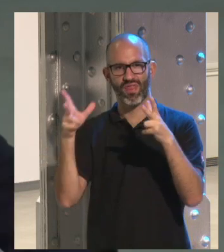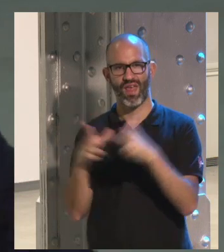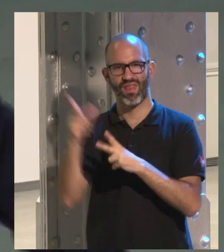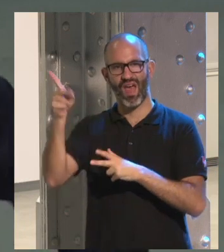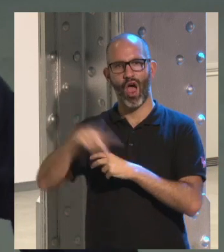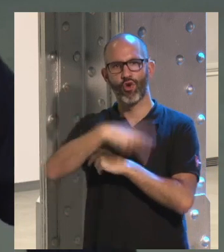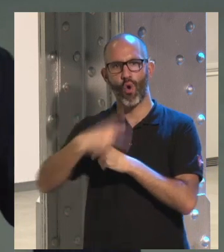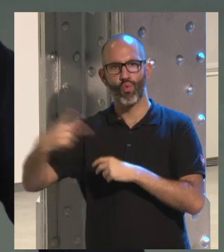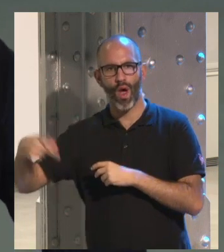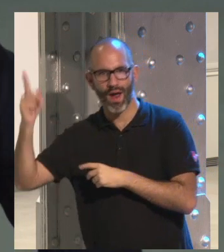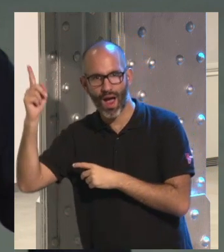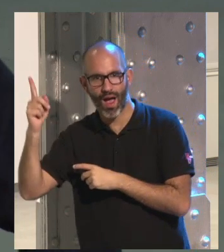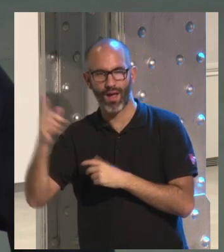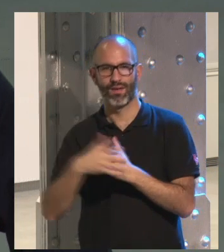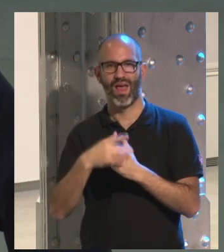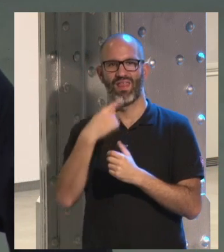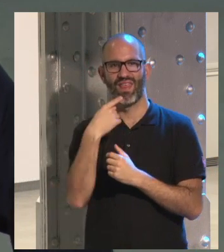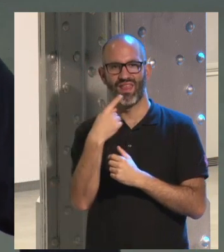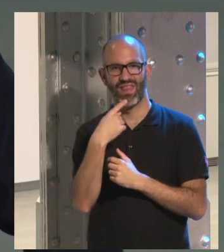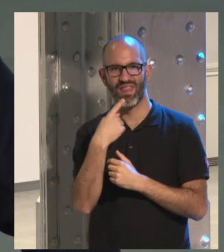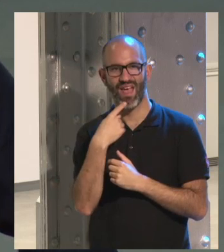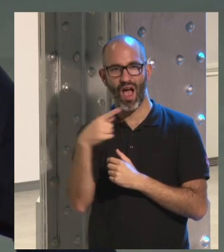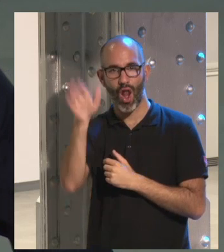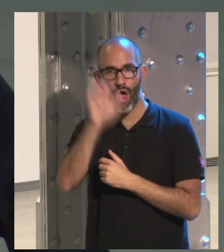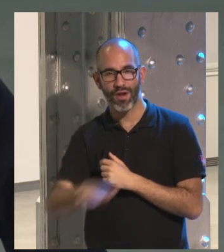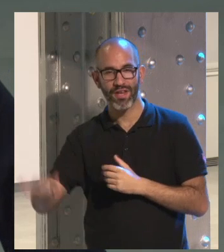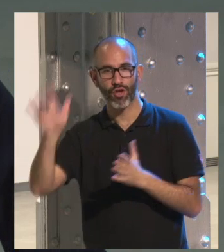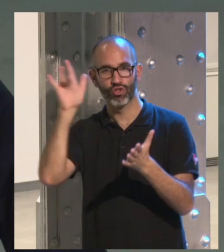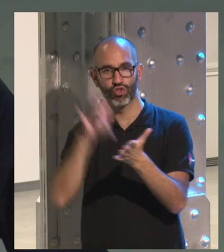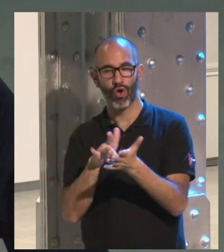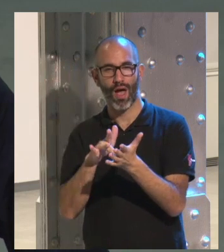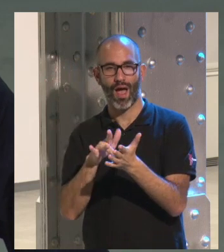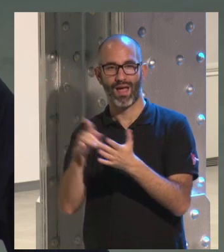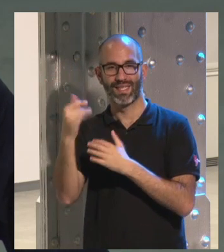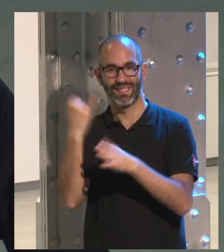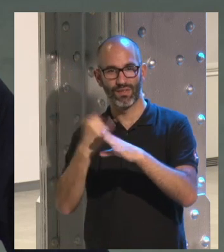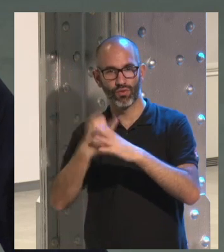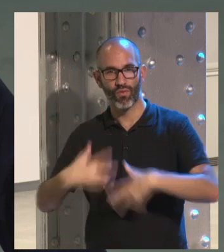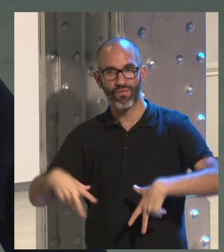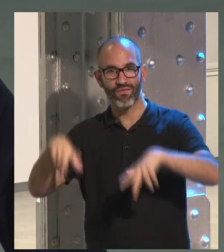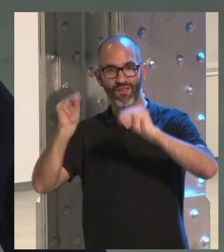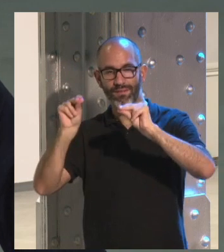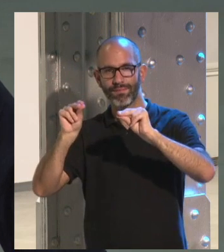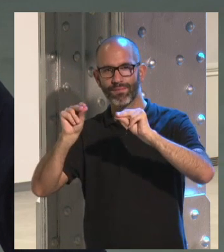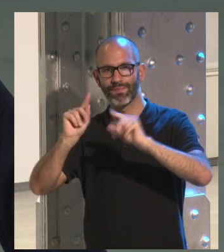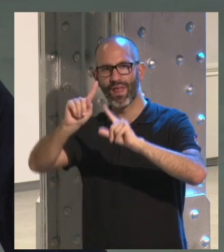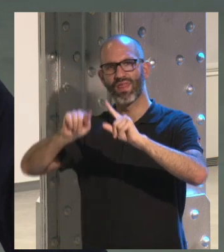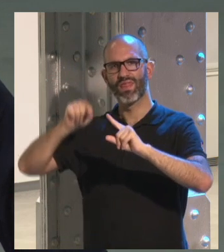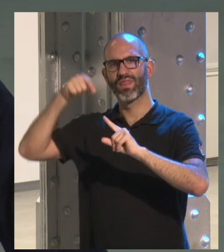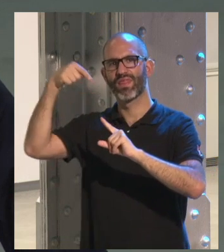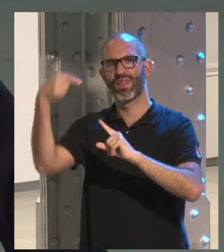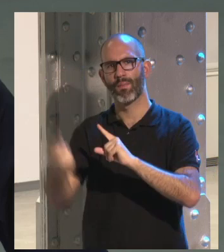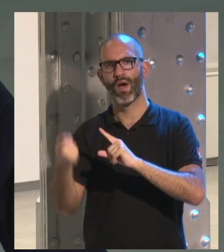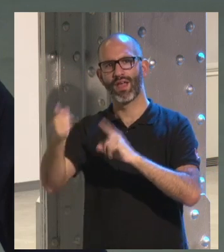decían que los niños cuando acababan el instituto solían perder